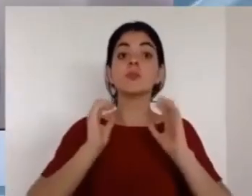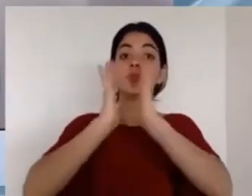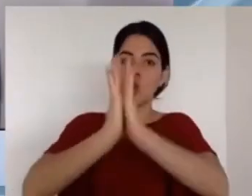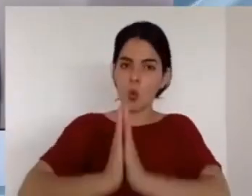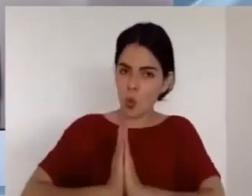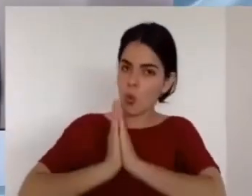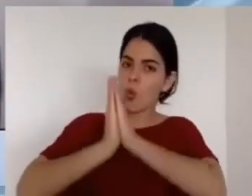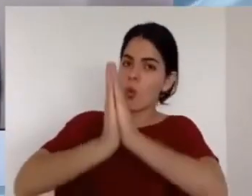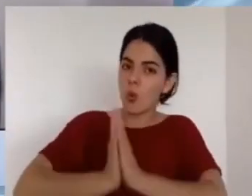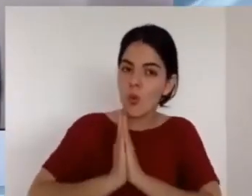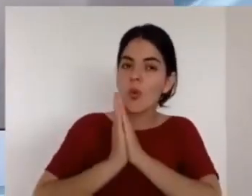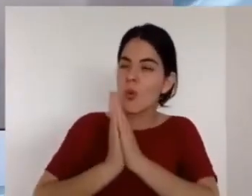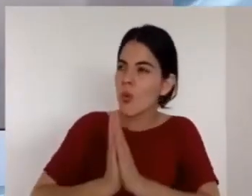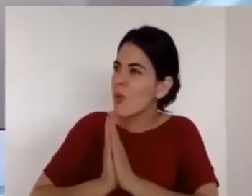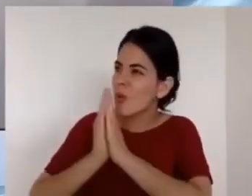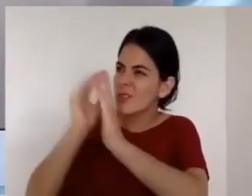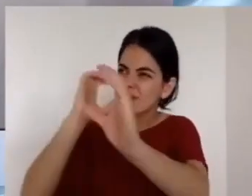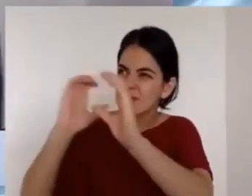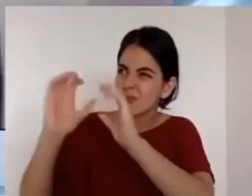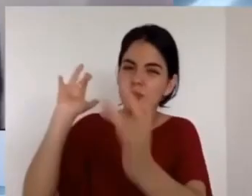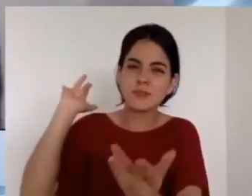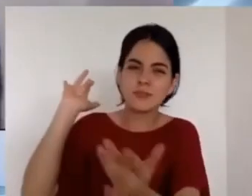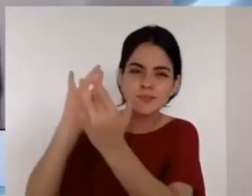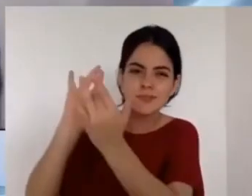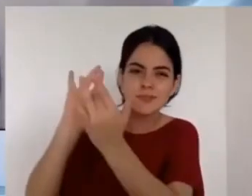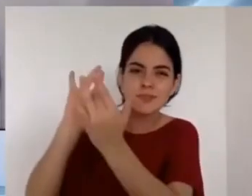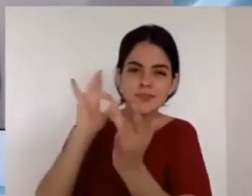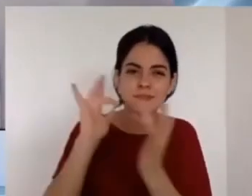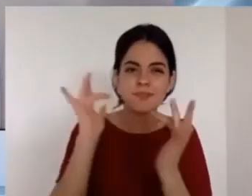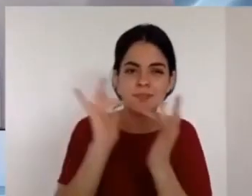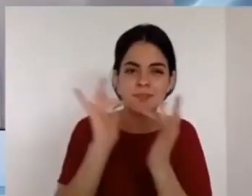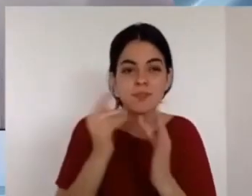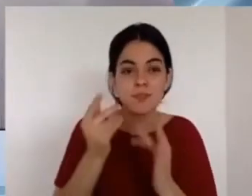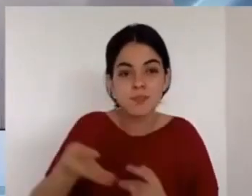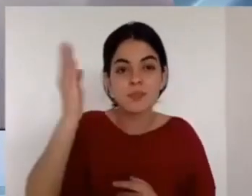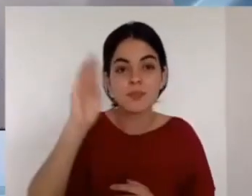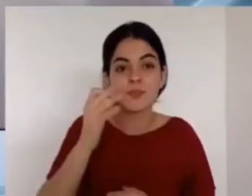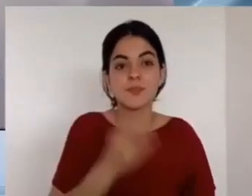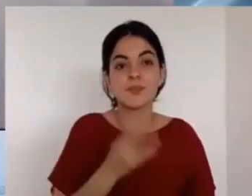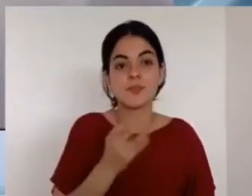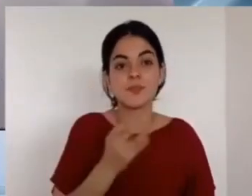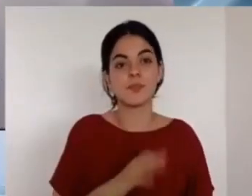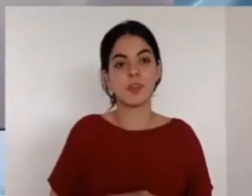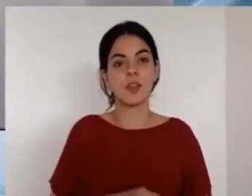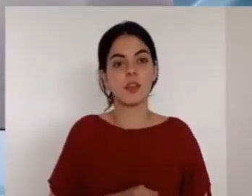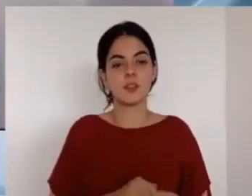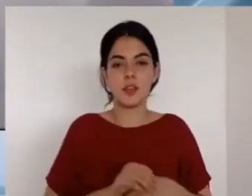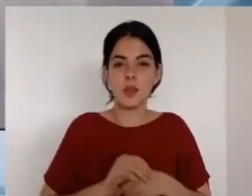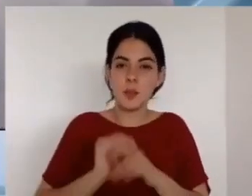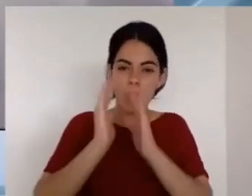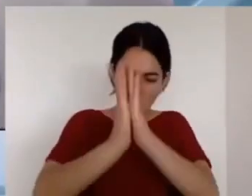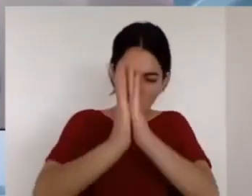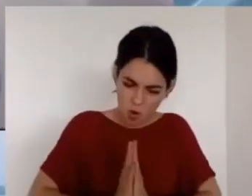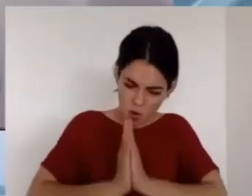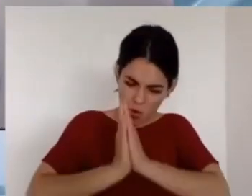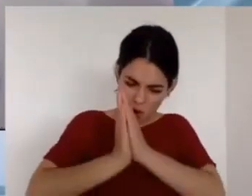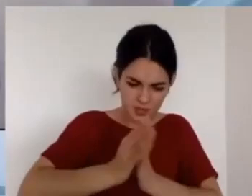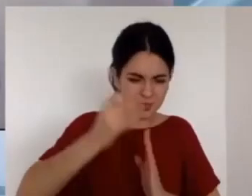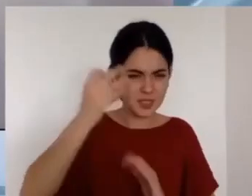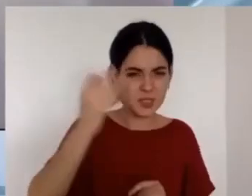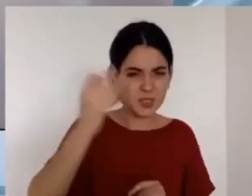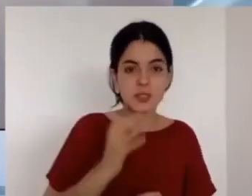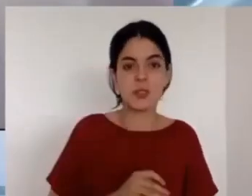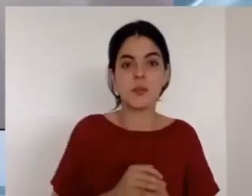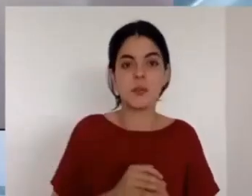espíritu y velando en ello con toda perseverancia y súplica por todos